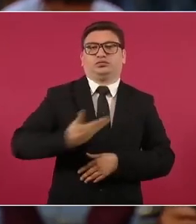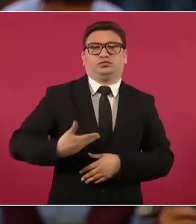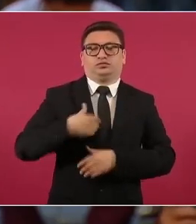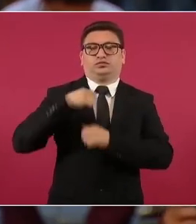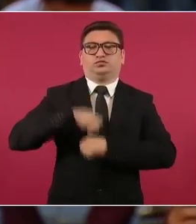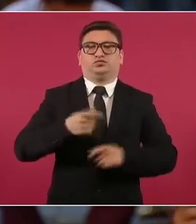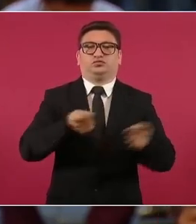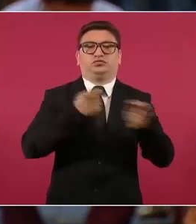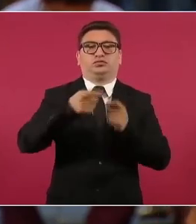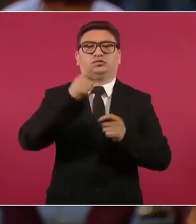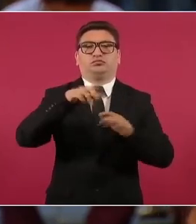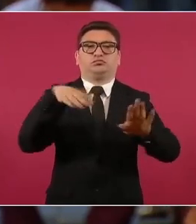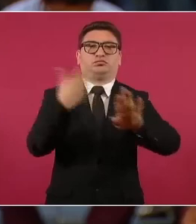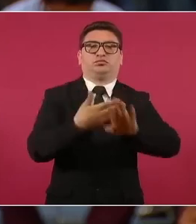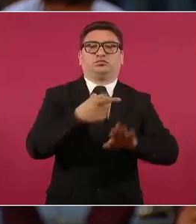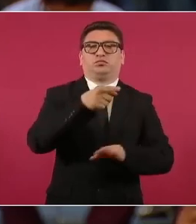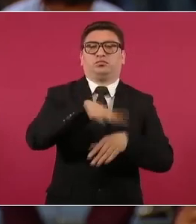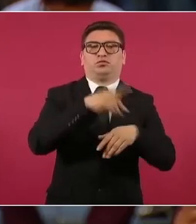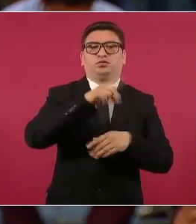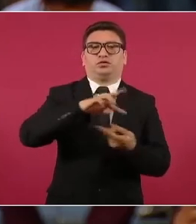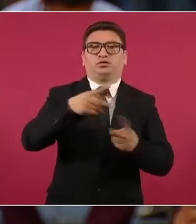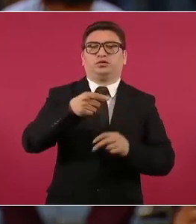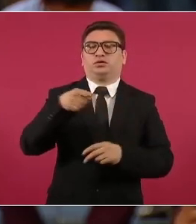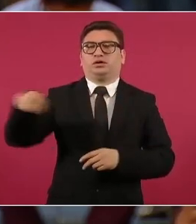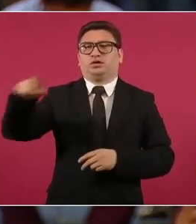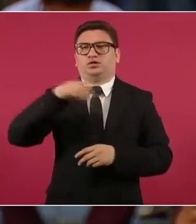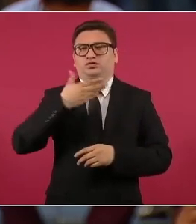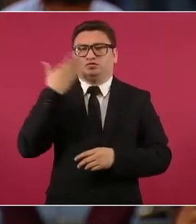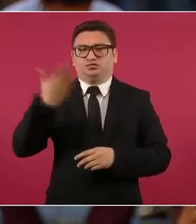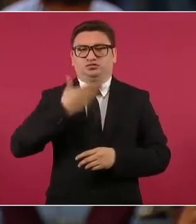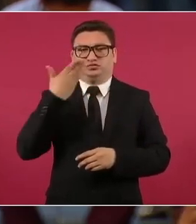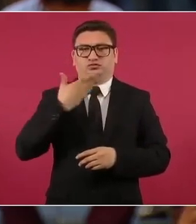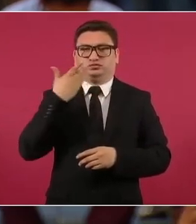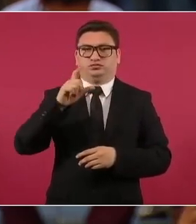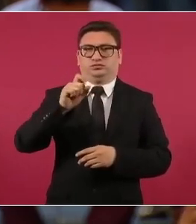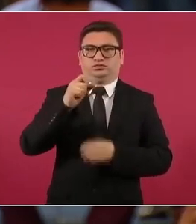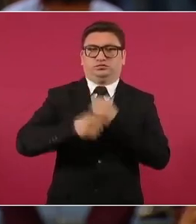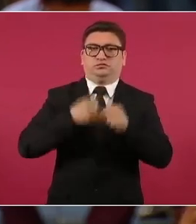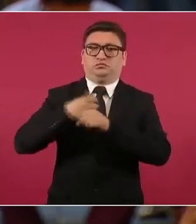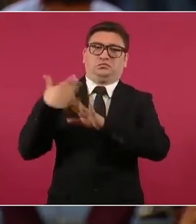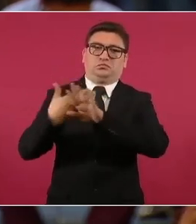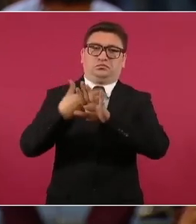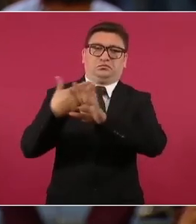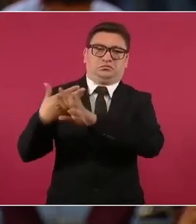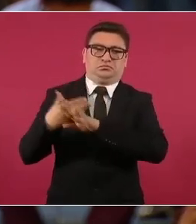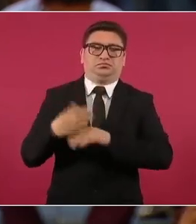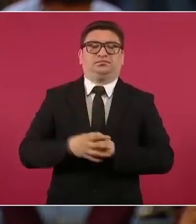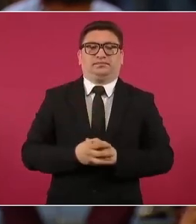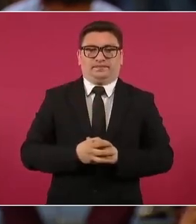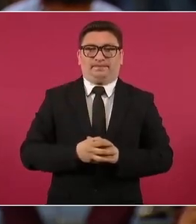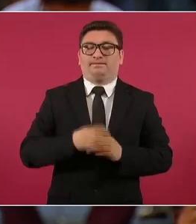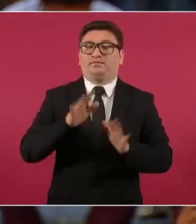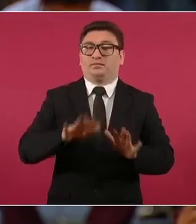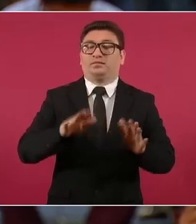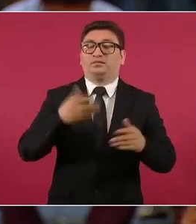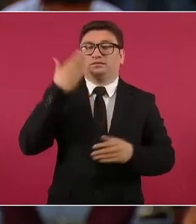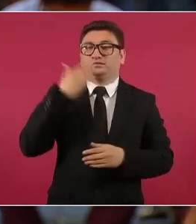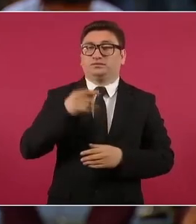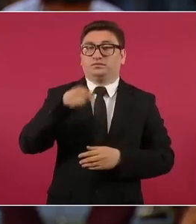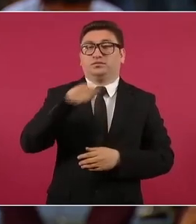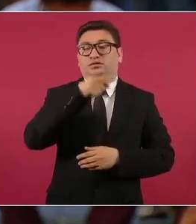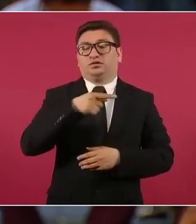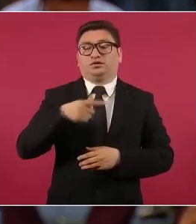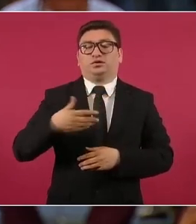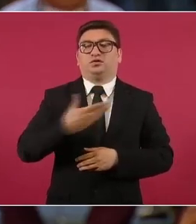que hoy se le acusa a usted de ser la oligarquía cuando ha pasado al menos 20 años atacándolo. Primero para impedir que llegara a